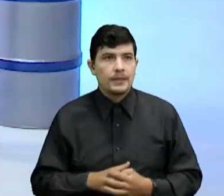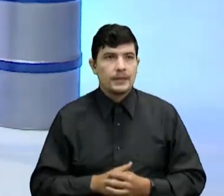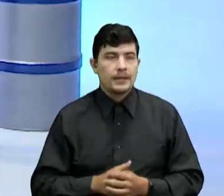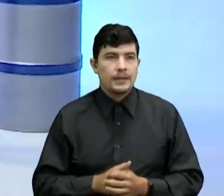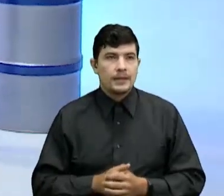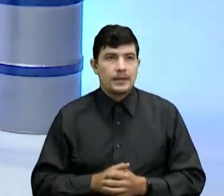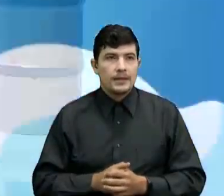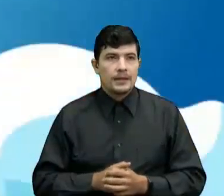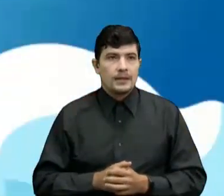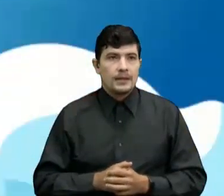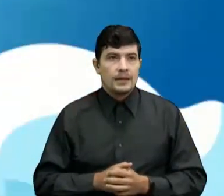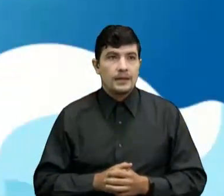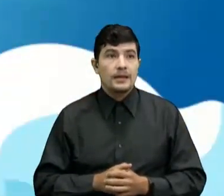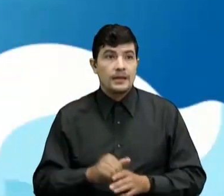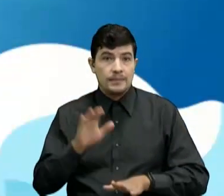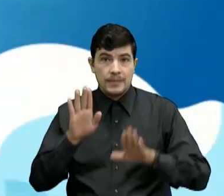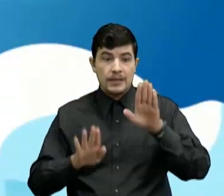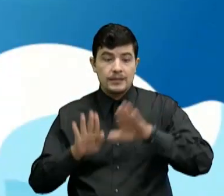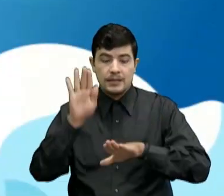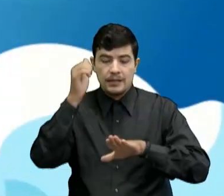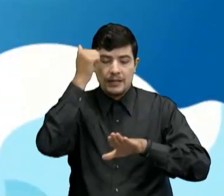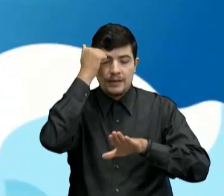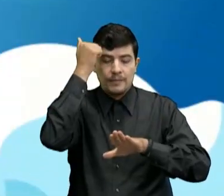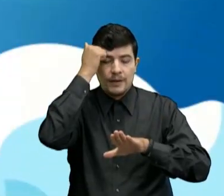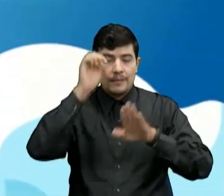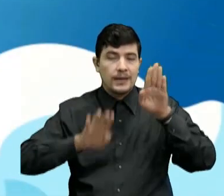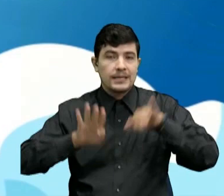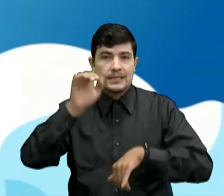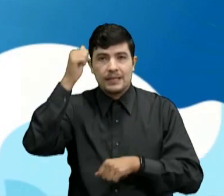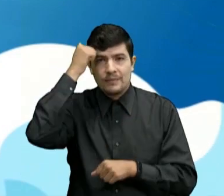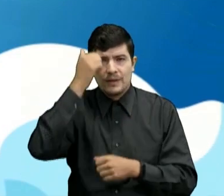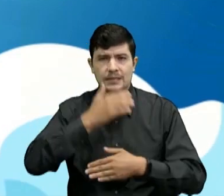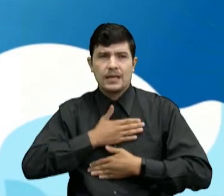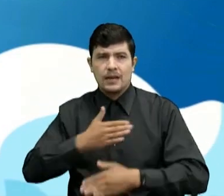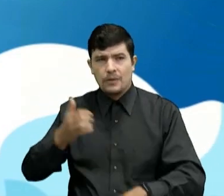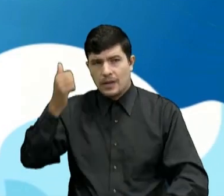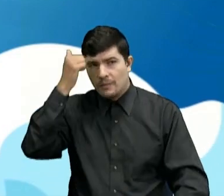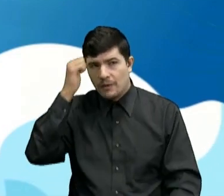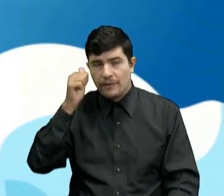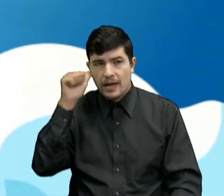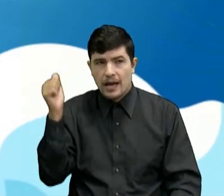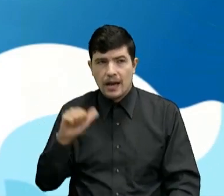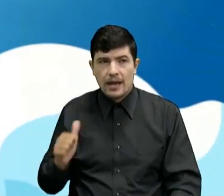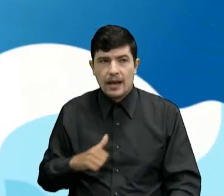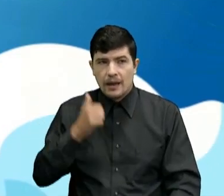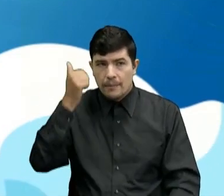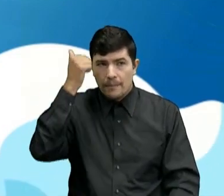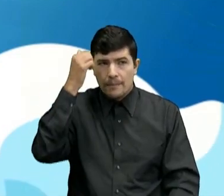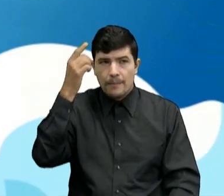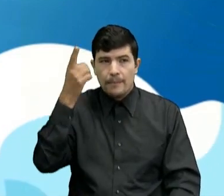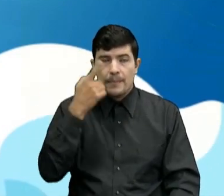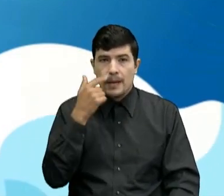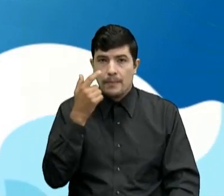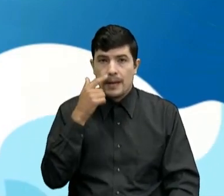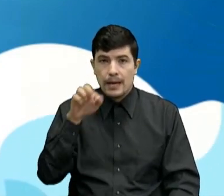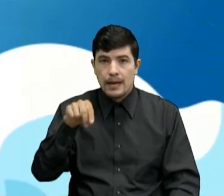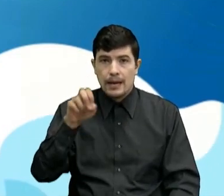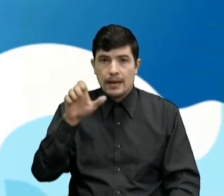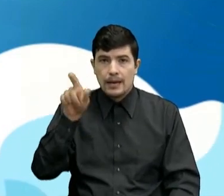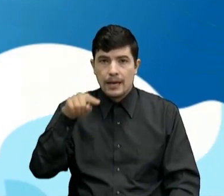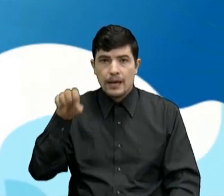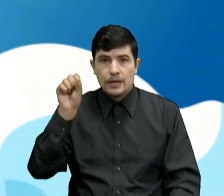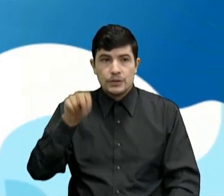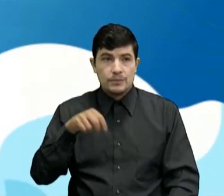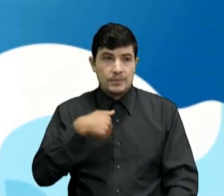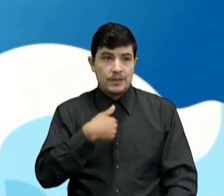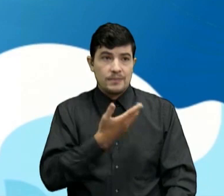ver Dice Presente profe Un saludo a la profesora Arianna Mi papá Nelson Y mi mamá Joana